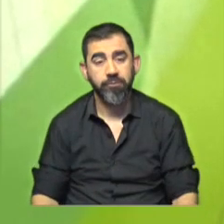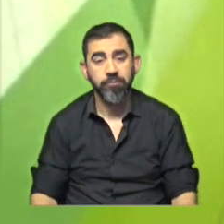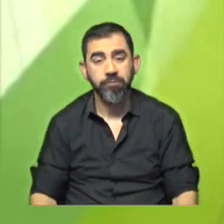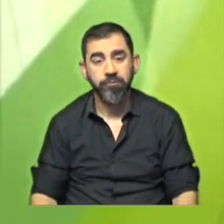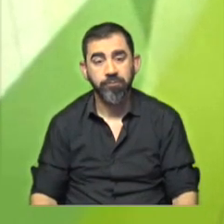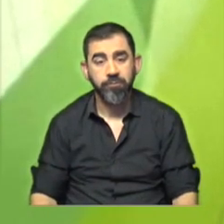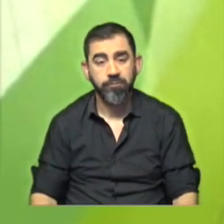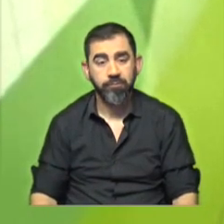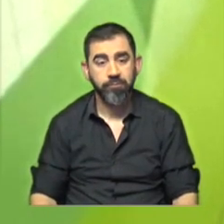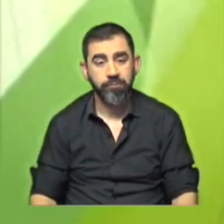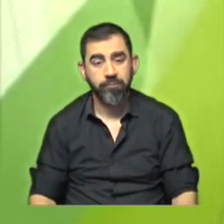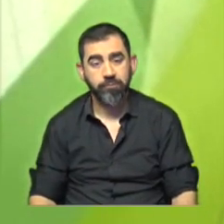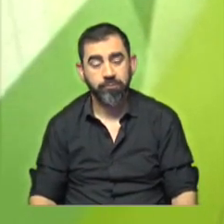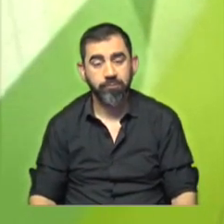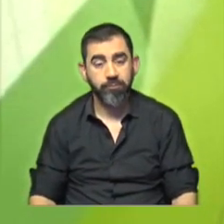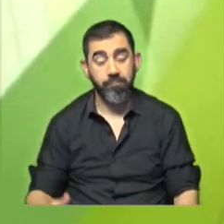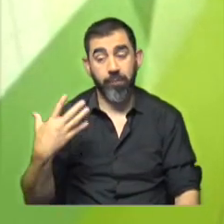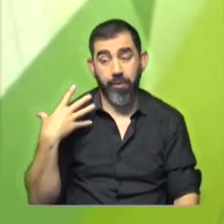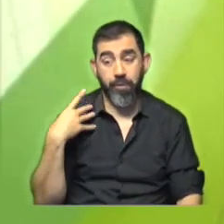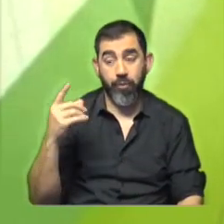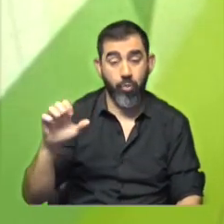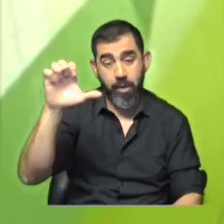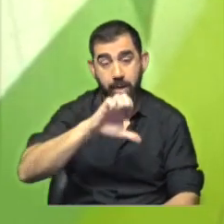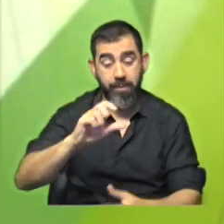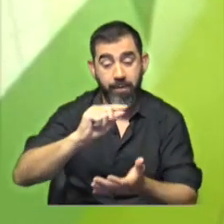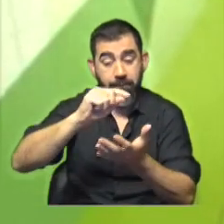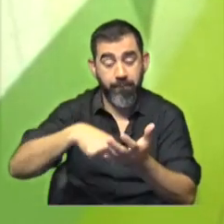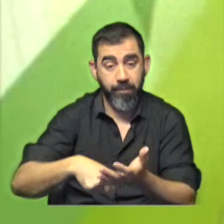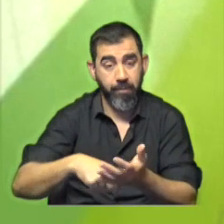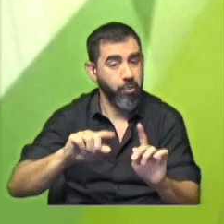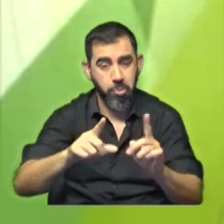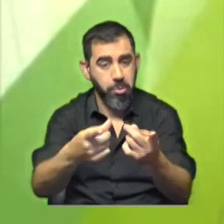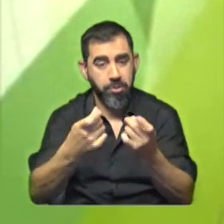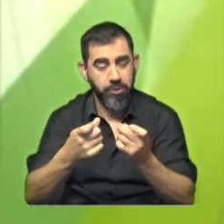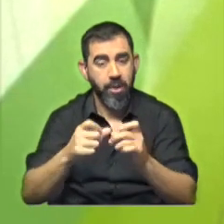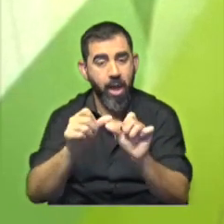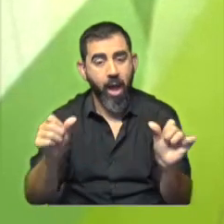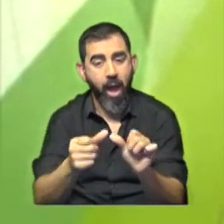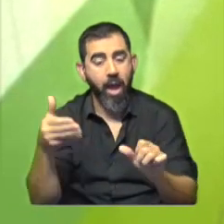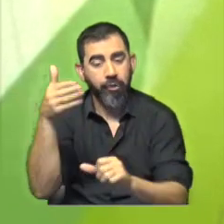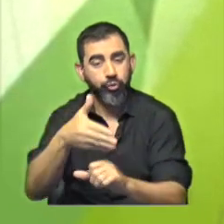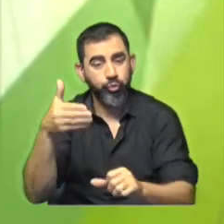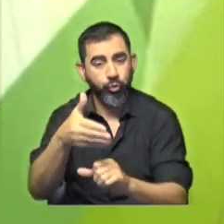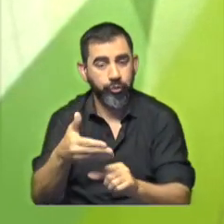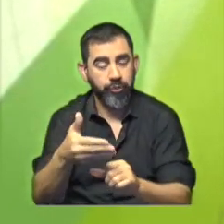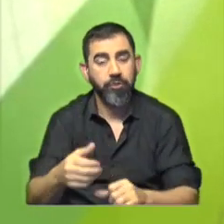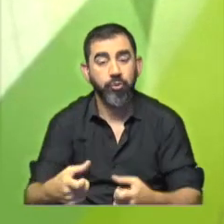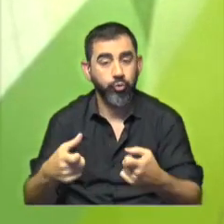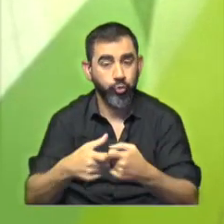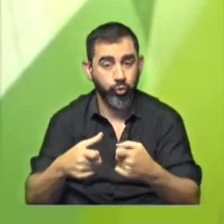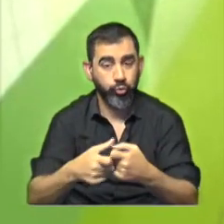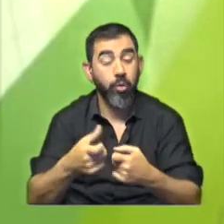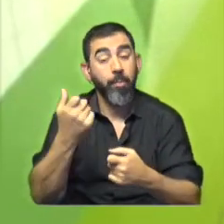ser director de una empresa y firmante de las cuentas, no se necesita ser accionista. Ahora sabemos que